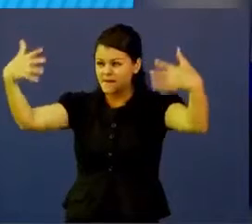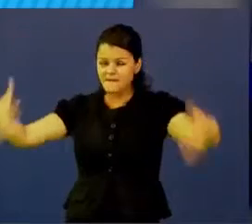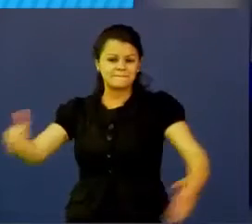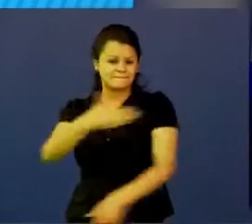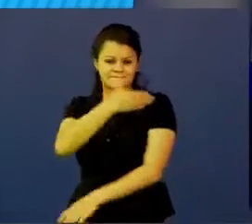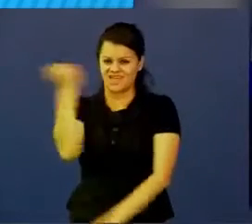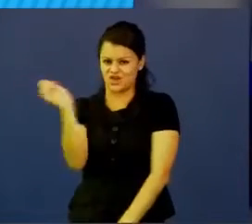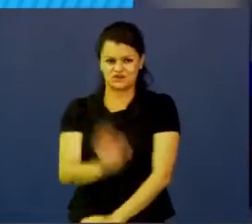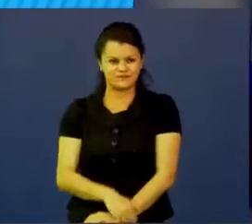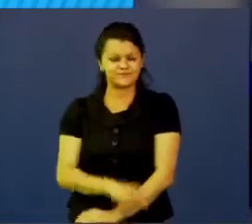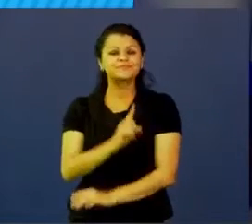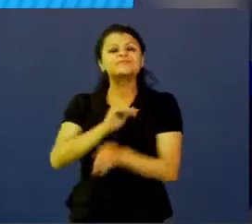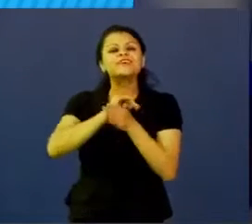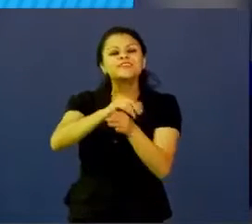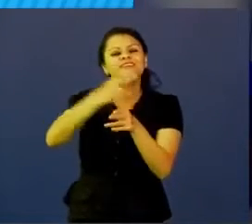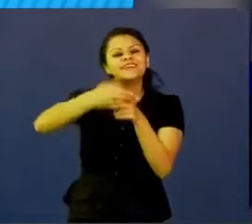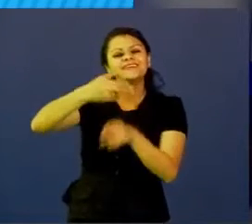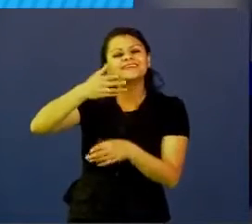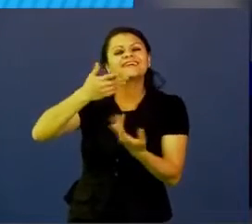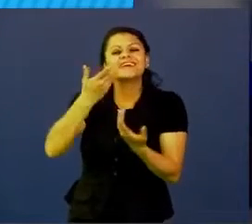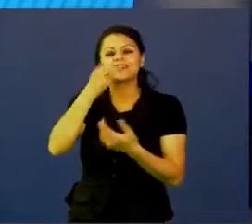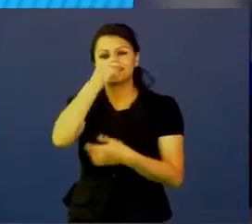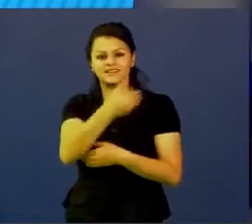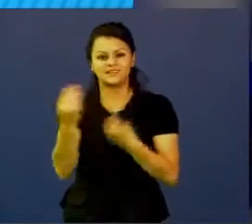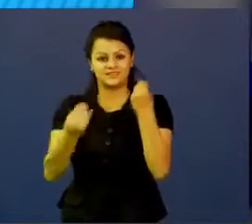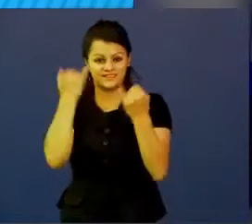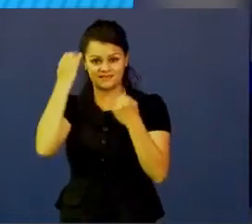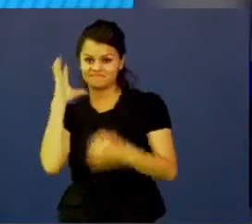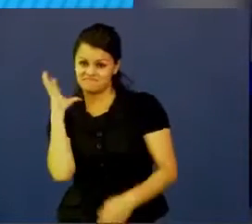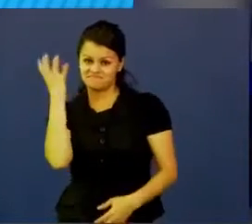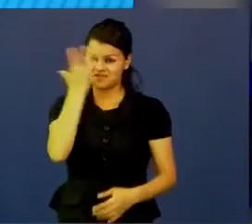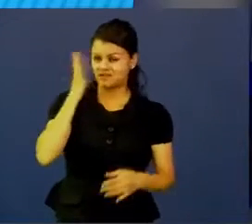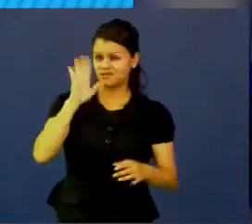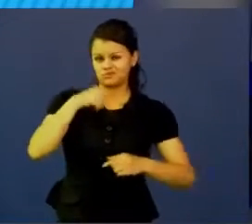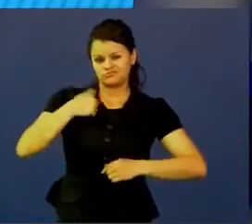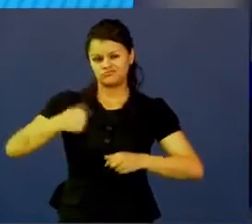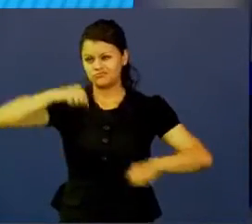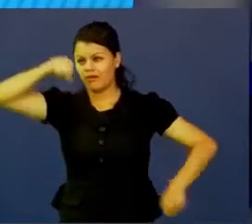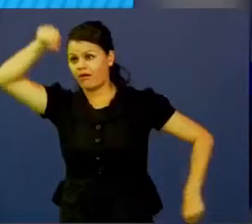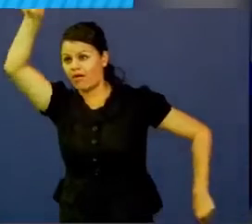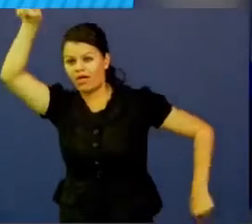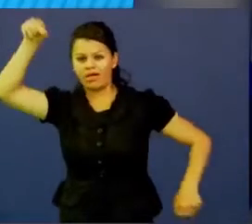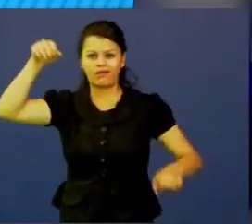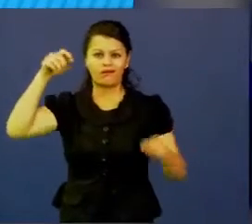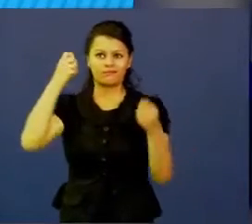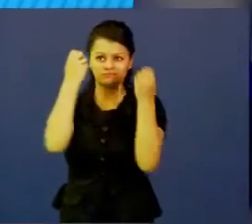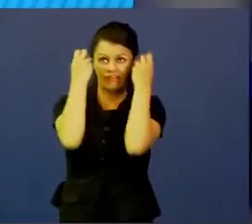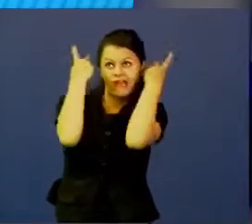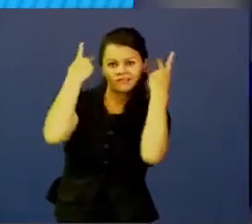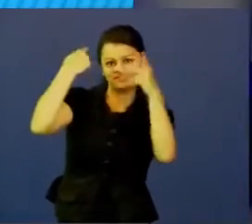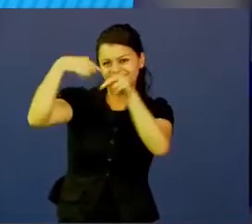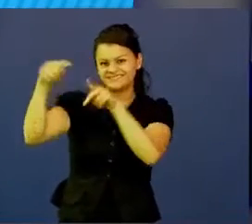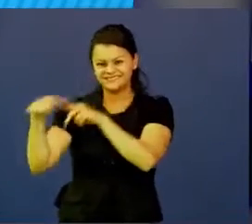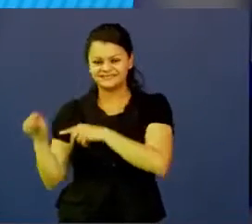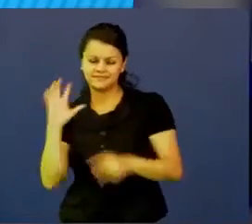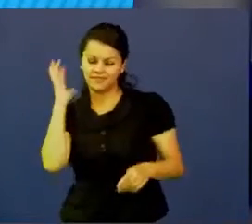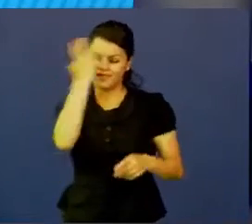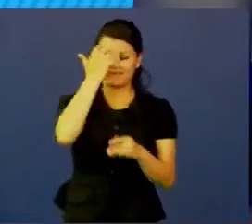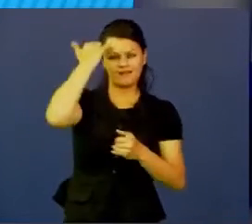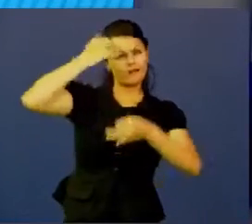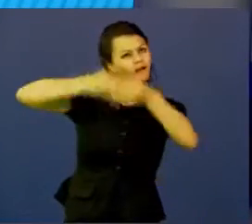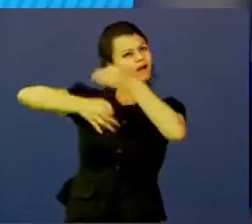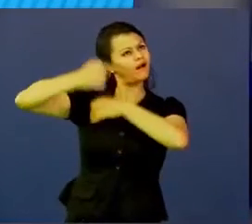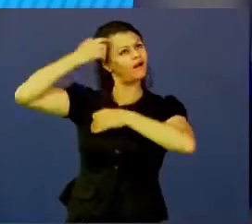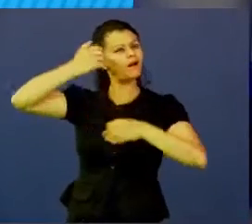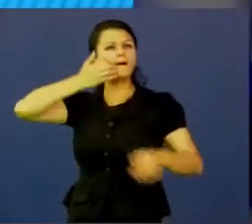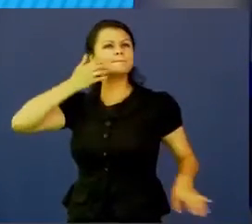hay por ejemplo una metodología que es los niños se ponen máscaras de superhéroes y empiezan a pensar cómo ese superhéroe, por ejemplo, si es